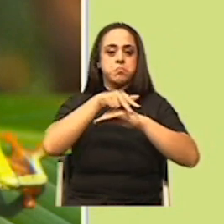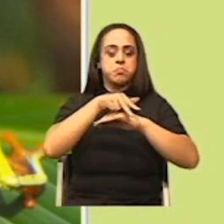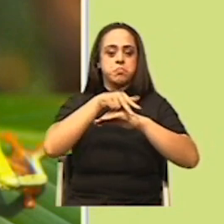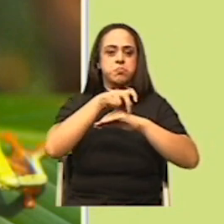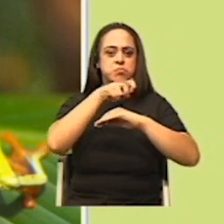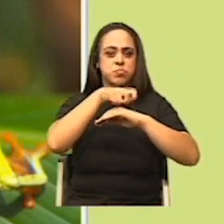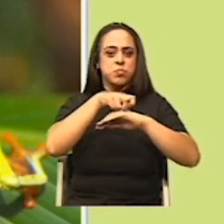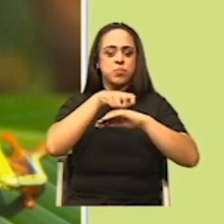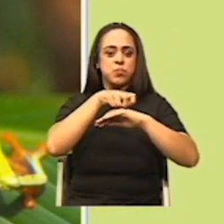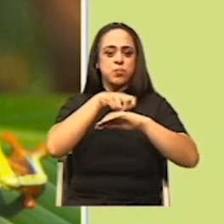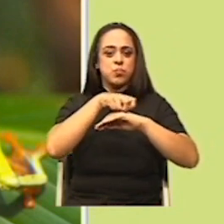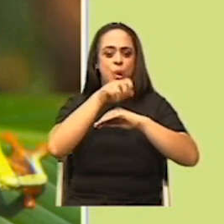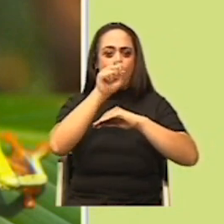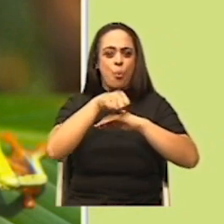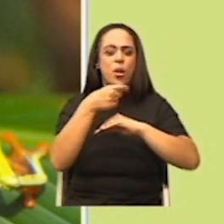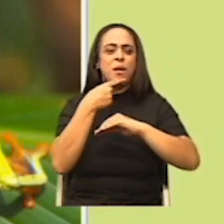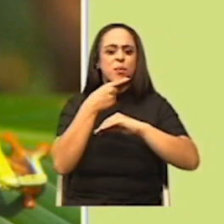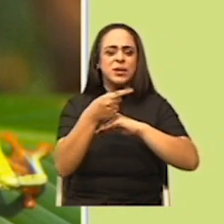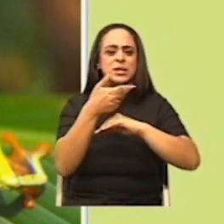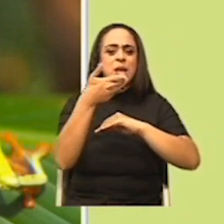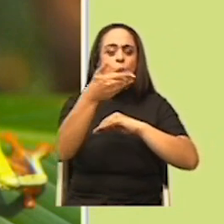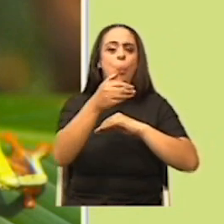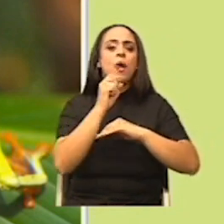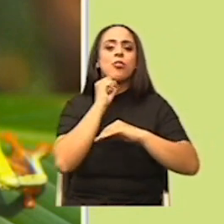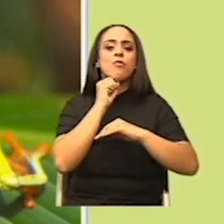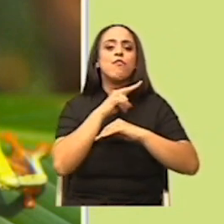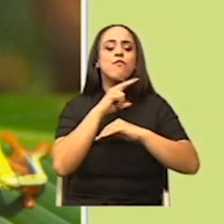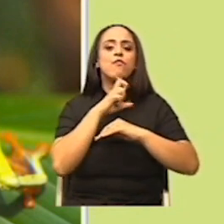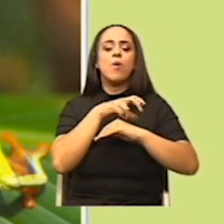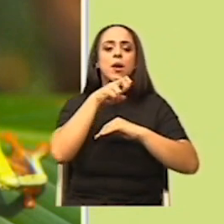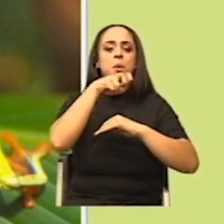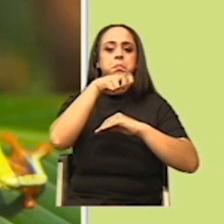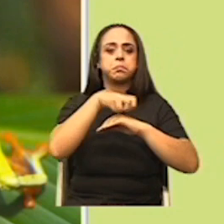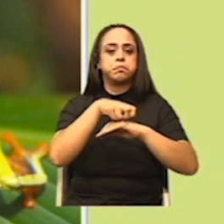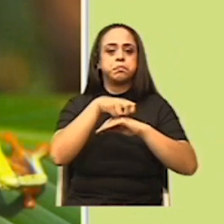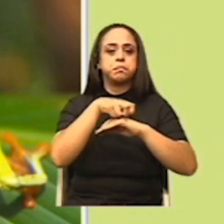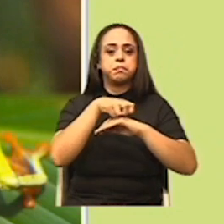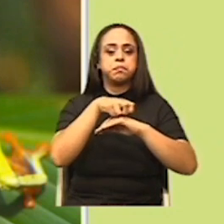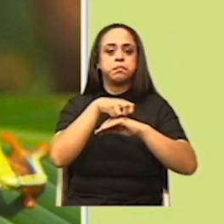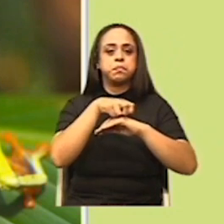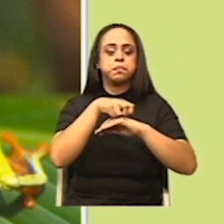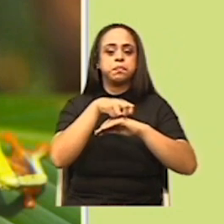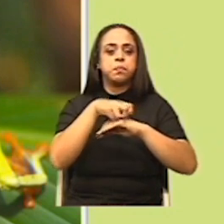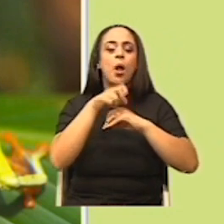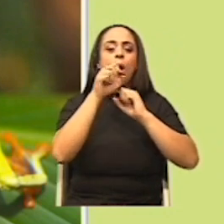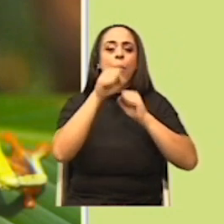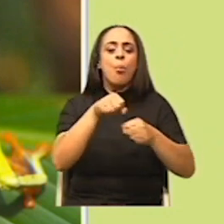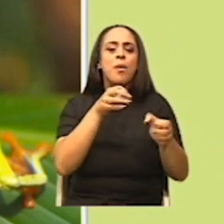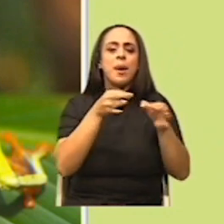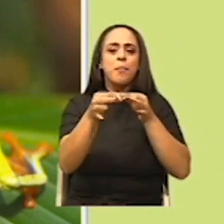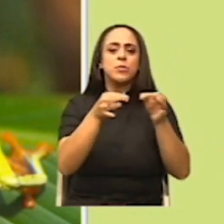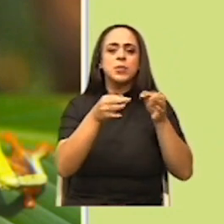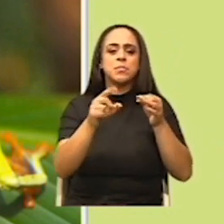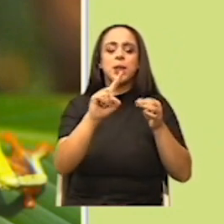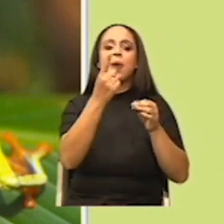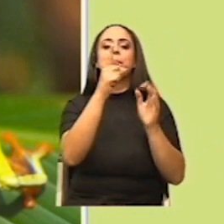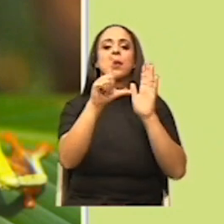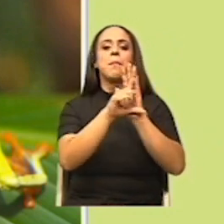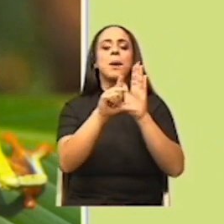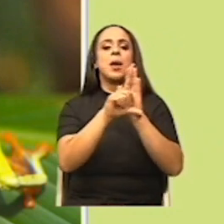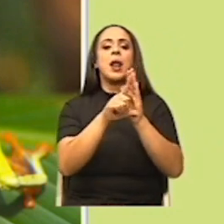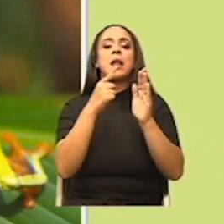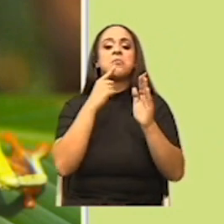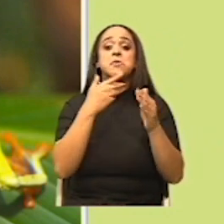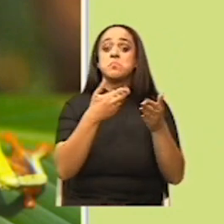decir que cuando la ranita está ahí en estado de reposo, podemos explicar la primera ley de Newton que nos dice que todo